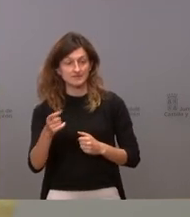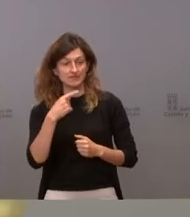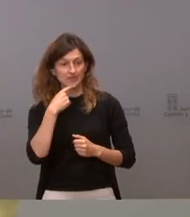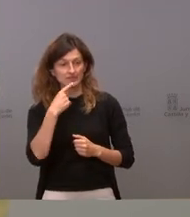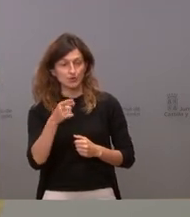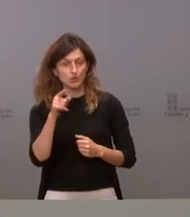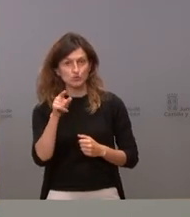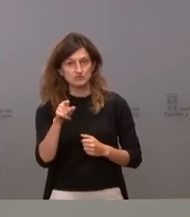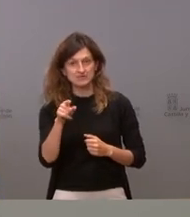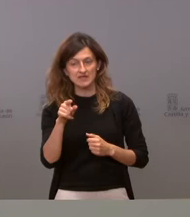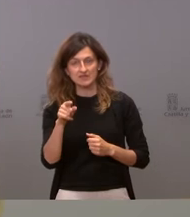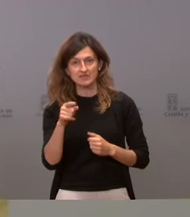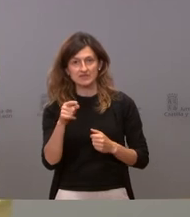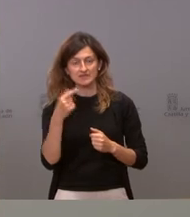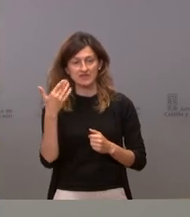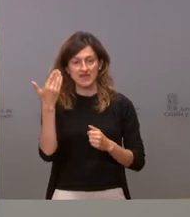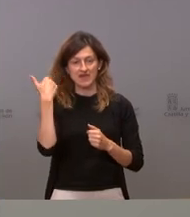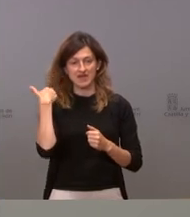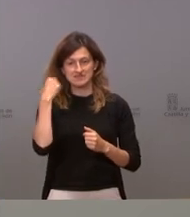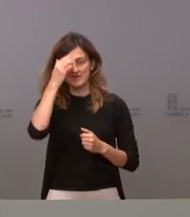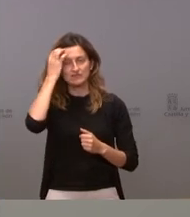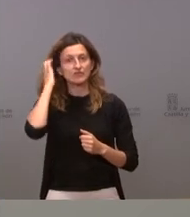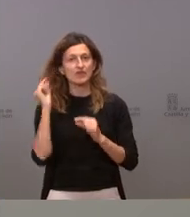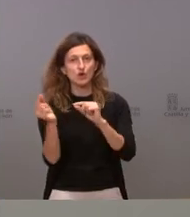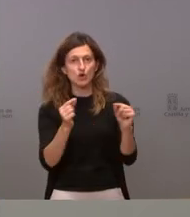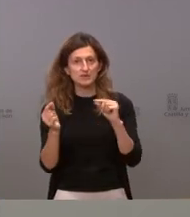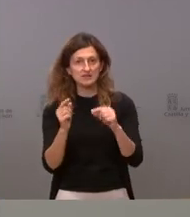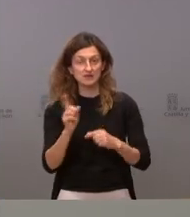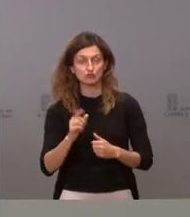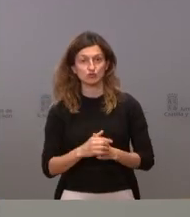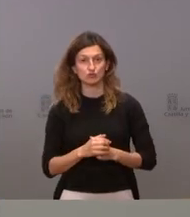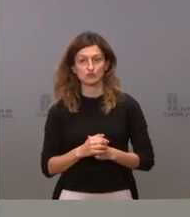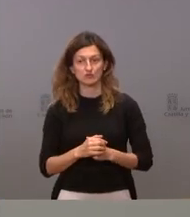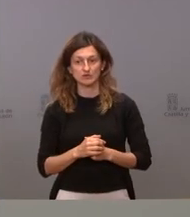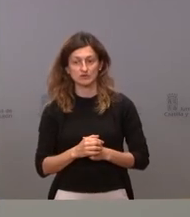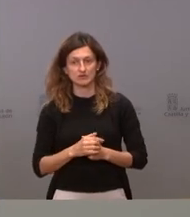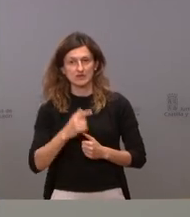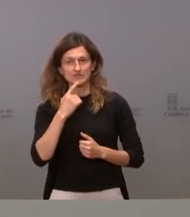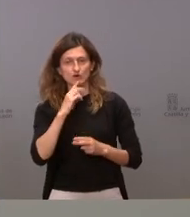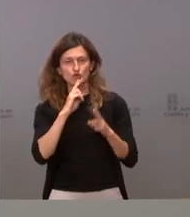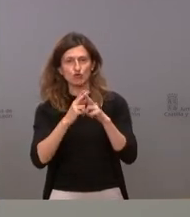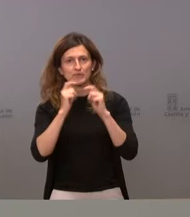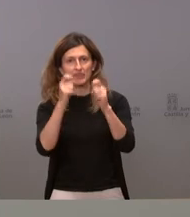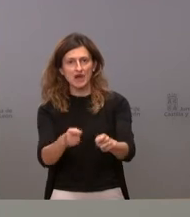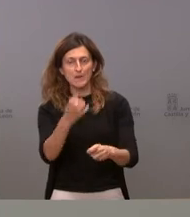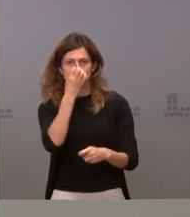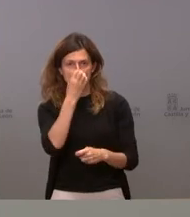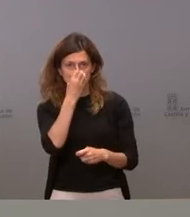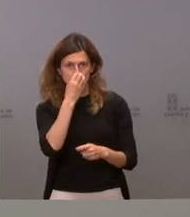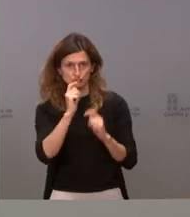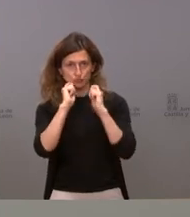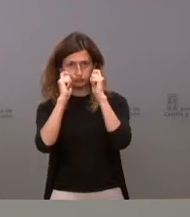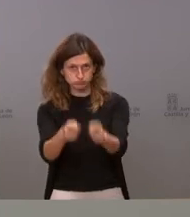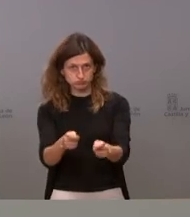la que usted califica lo sucedido ayer no fueron comentarios uno de los miembros de la mesa llamó payaso a un procurador